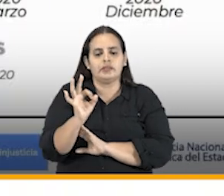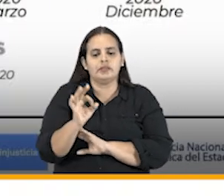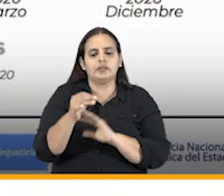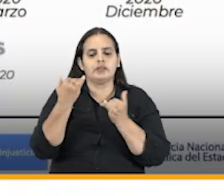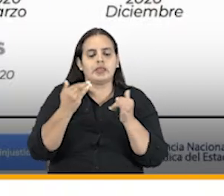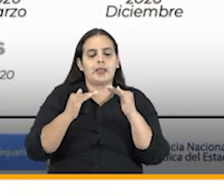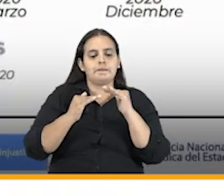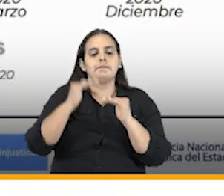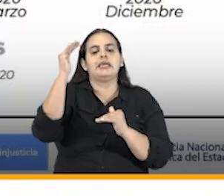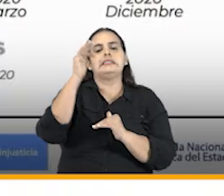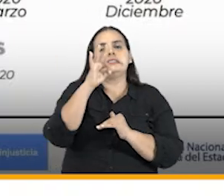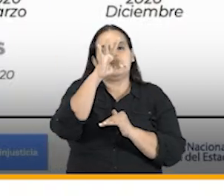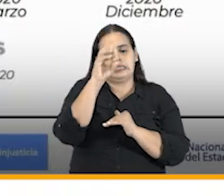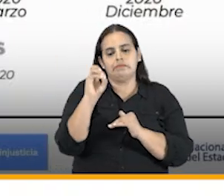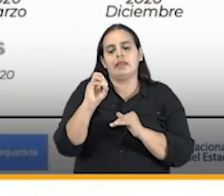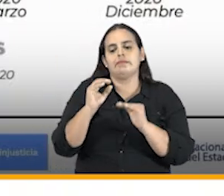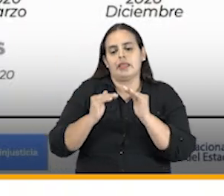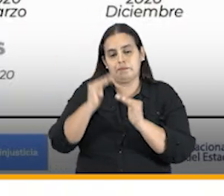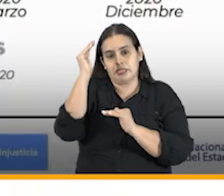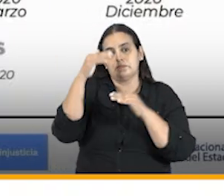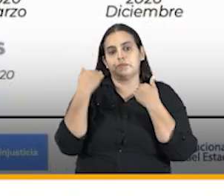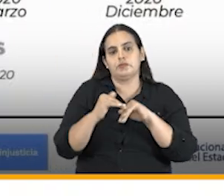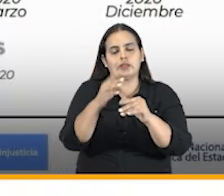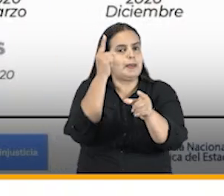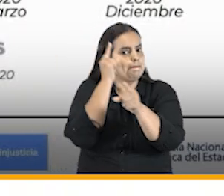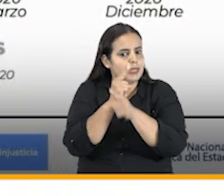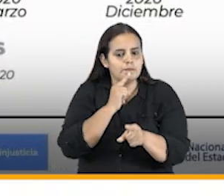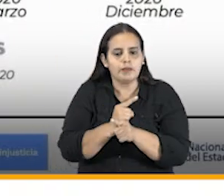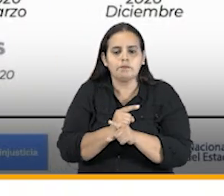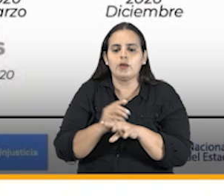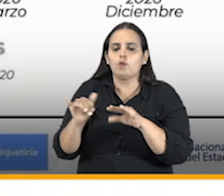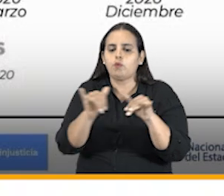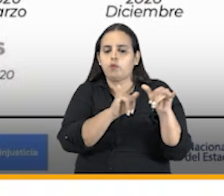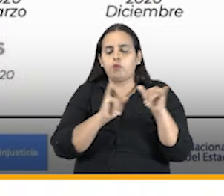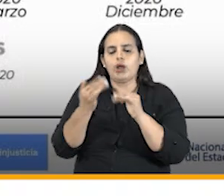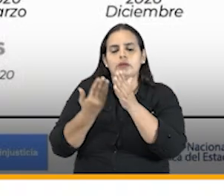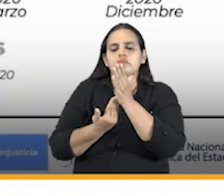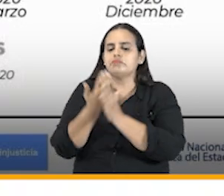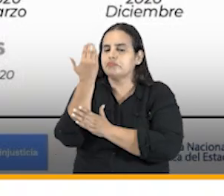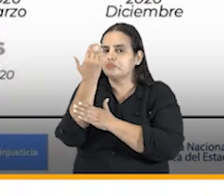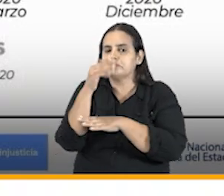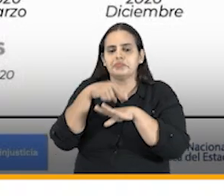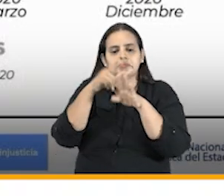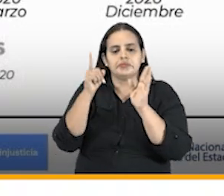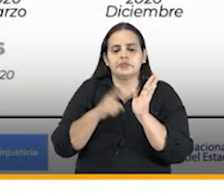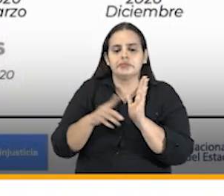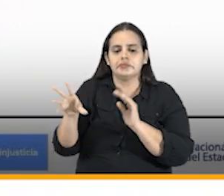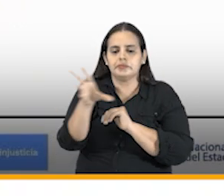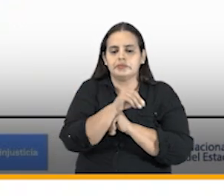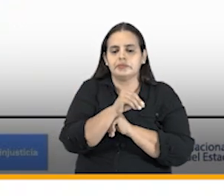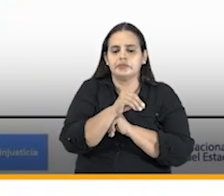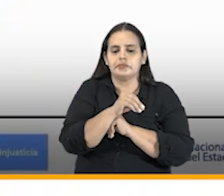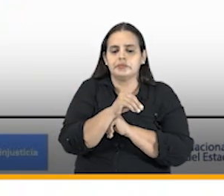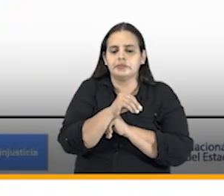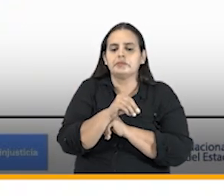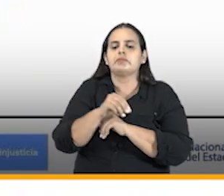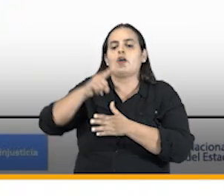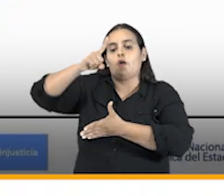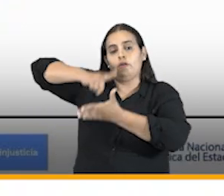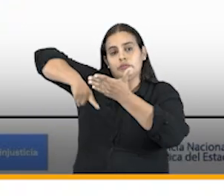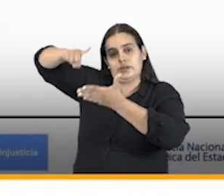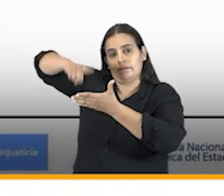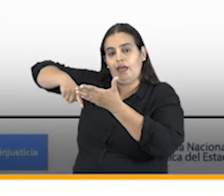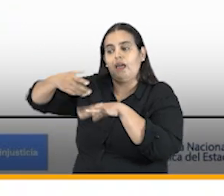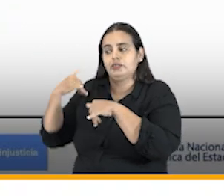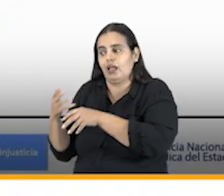y un aumento de 30 un proceso más así mismo en cuanto a la actualización mientras nuestra la auditoría que está contratada